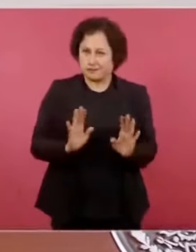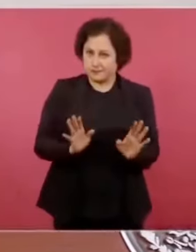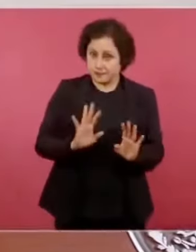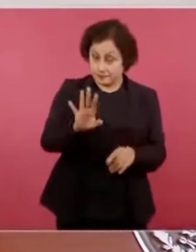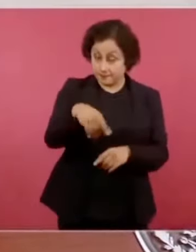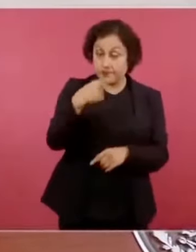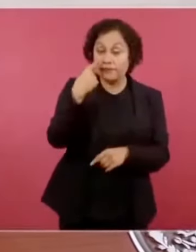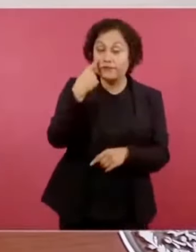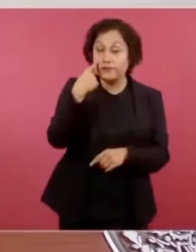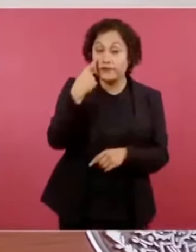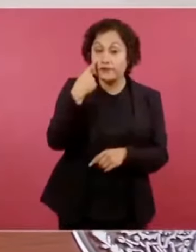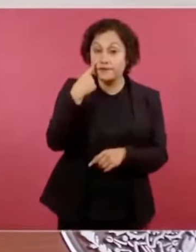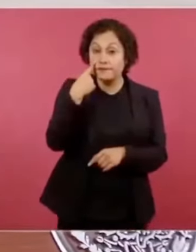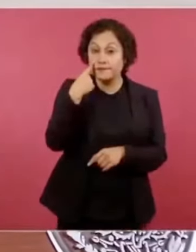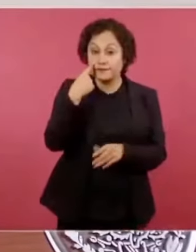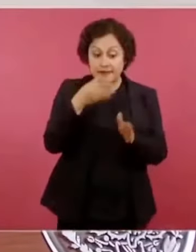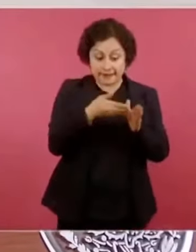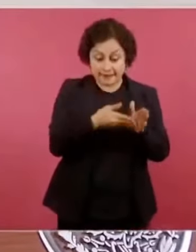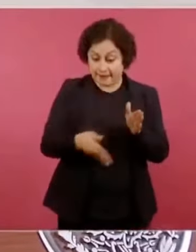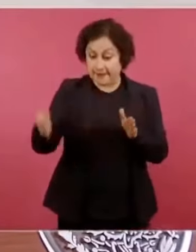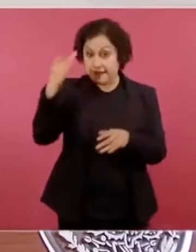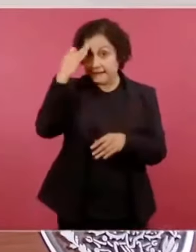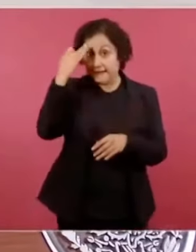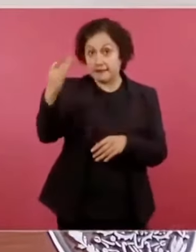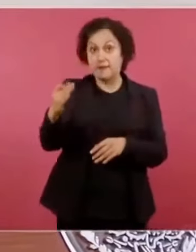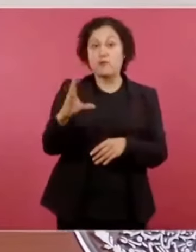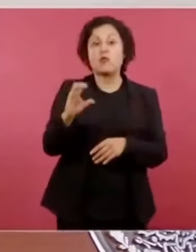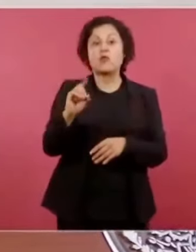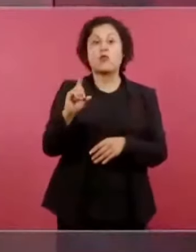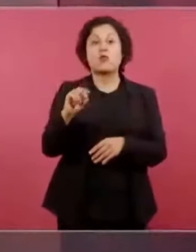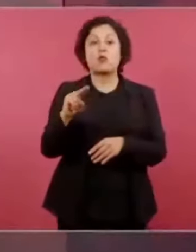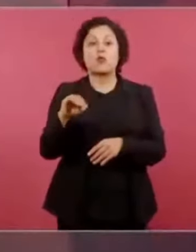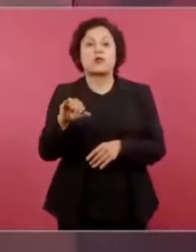colonia dejaban